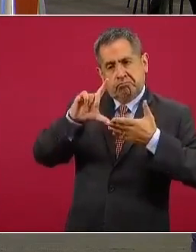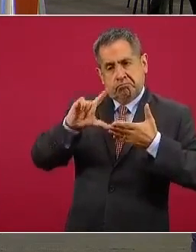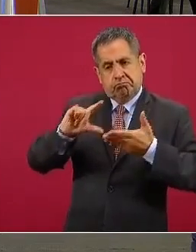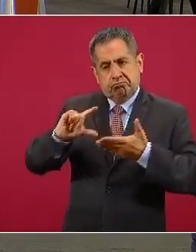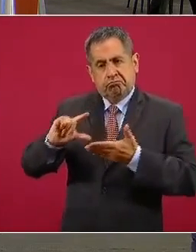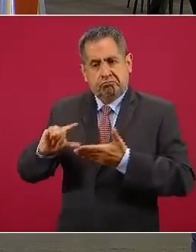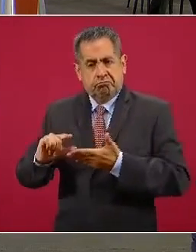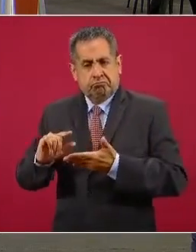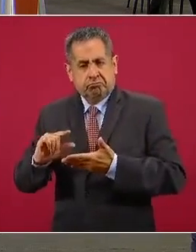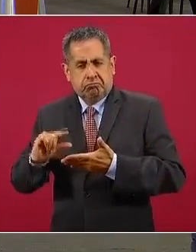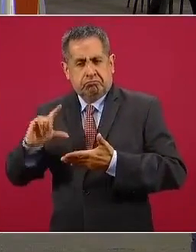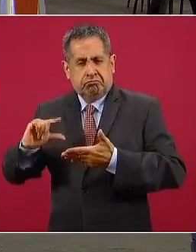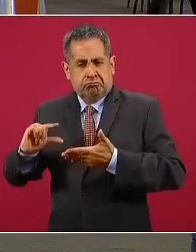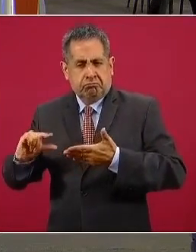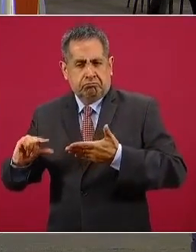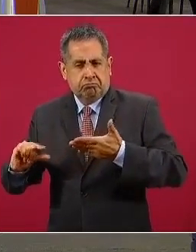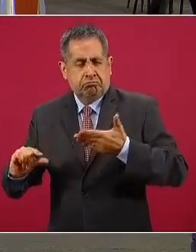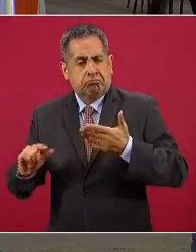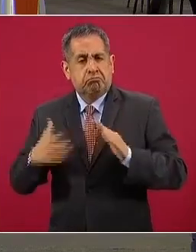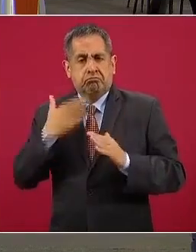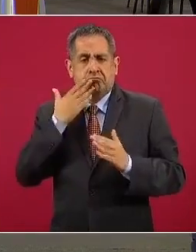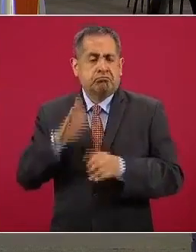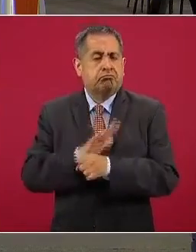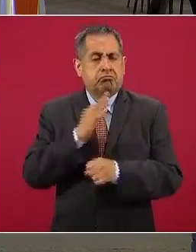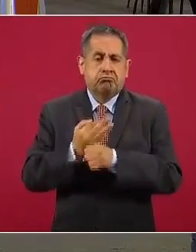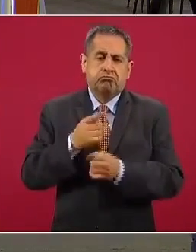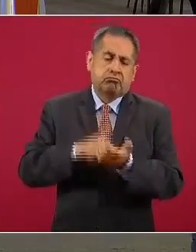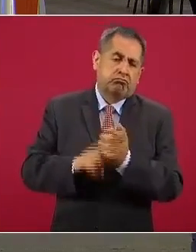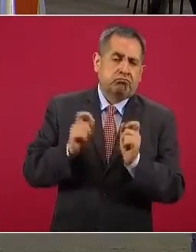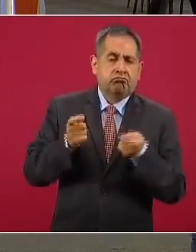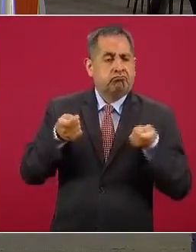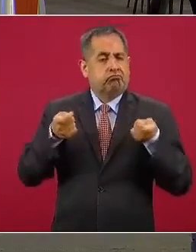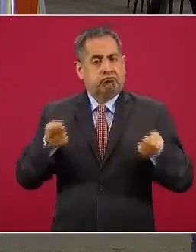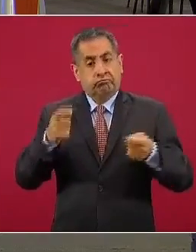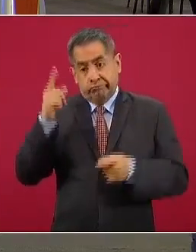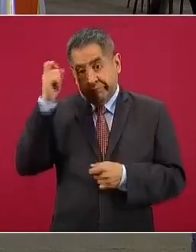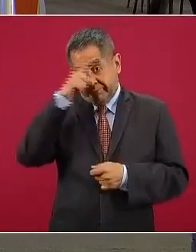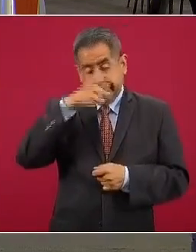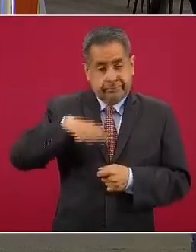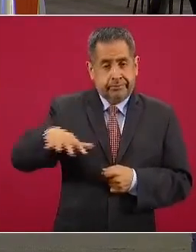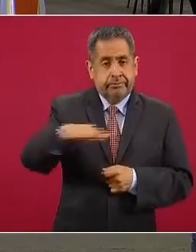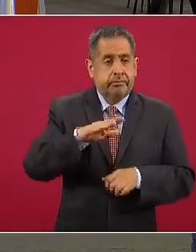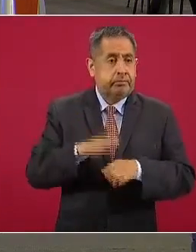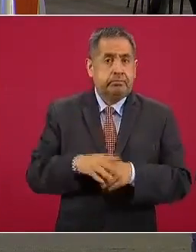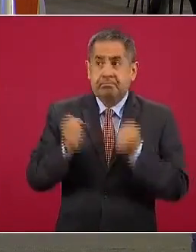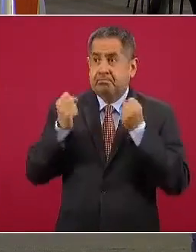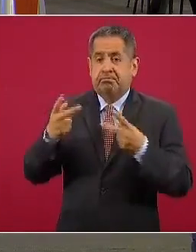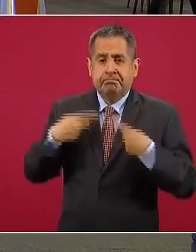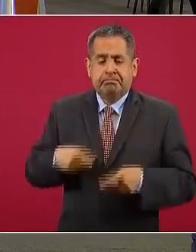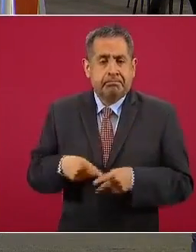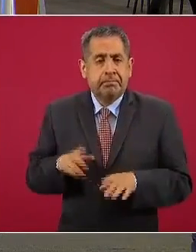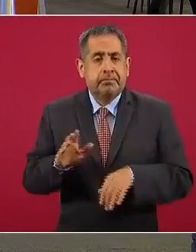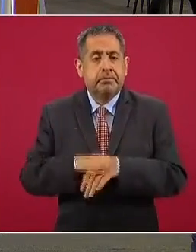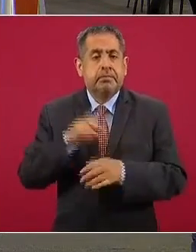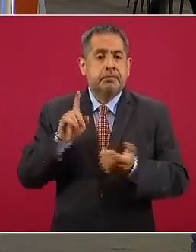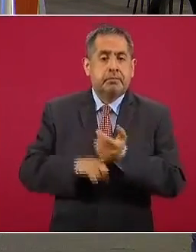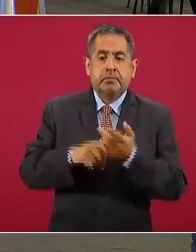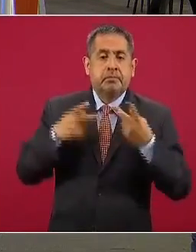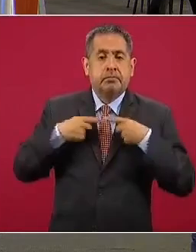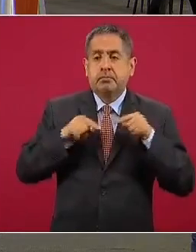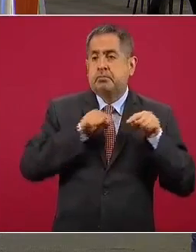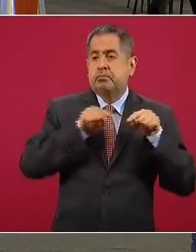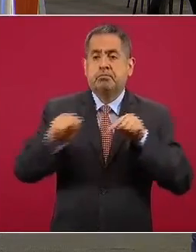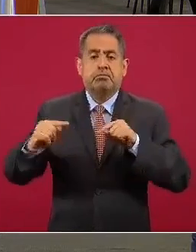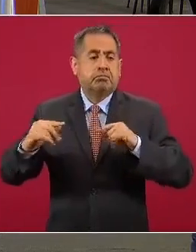pequeñas variaciones y realmente es un caso de manejo difícil, no por la densidad poblacional, sino por la movilidad